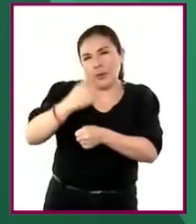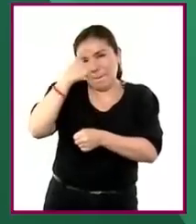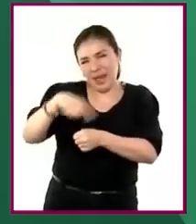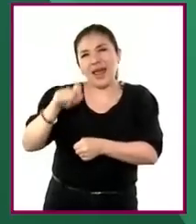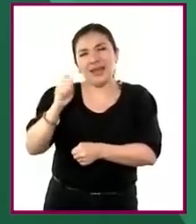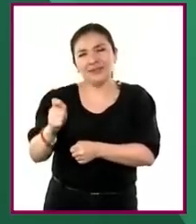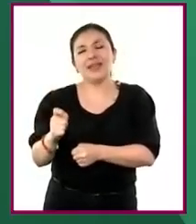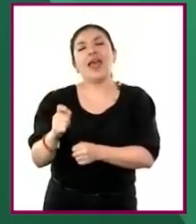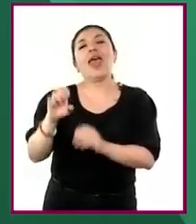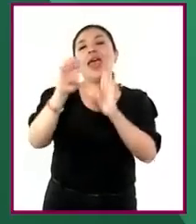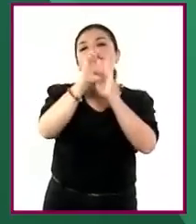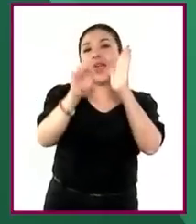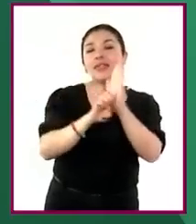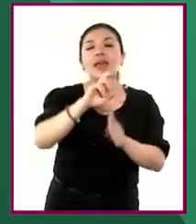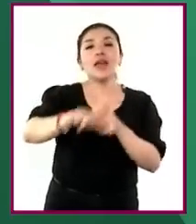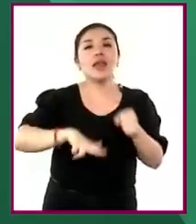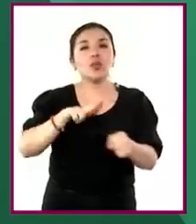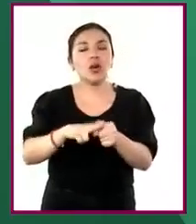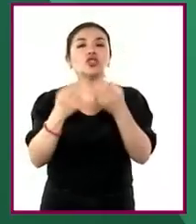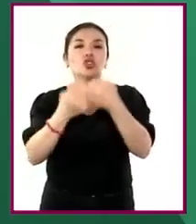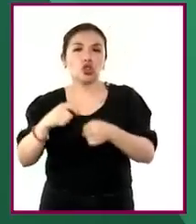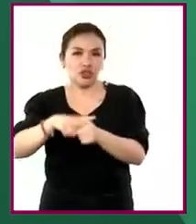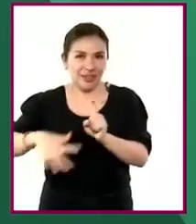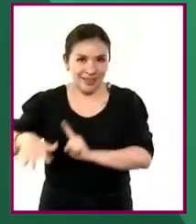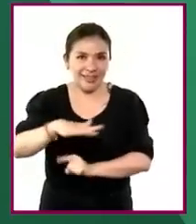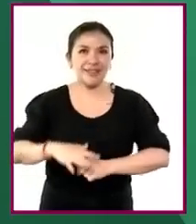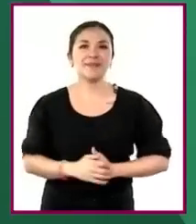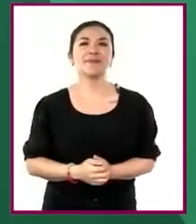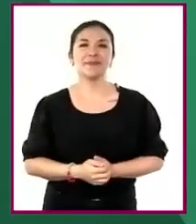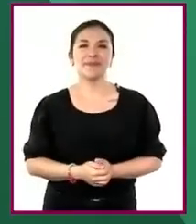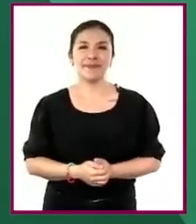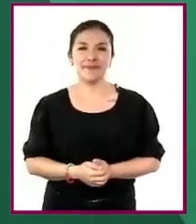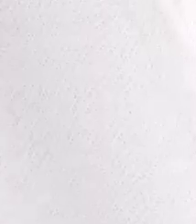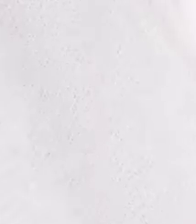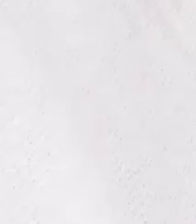del campo formativo Ética, Naturaleza y Sociedades.